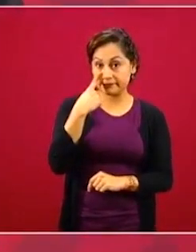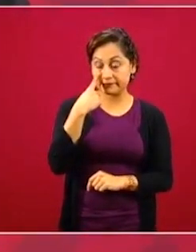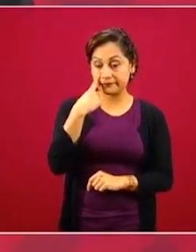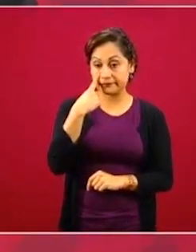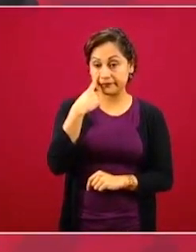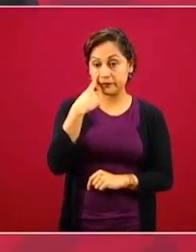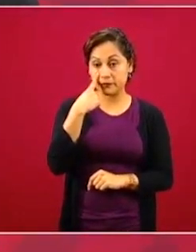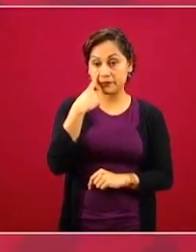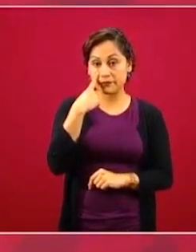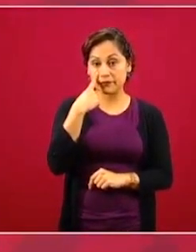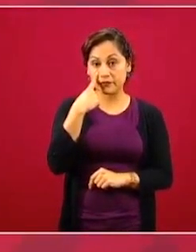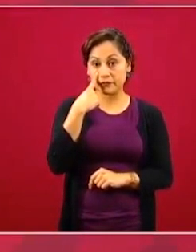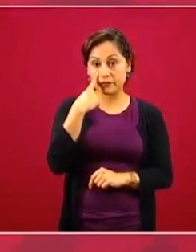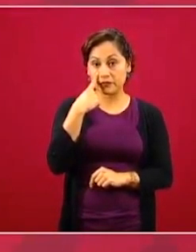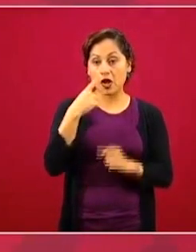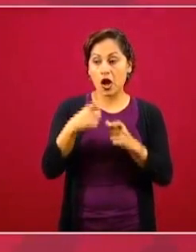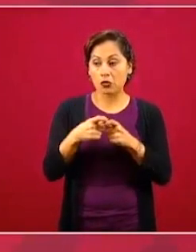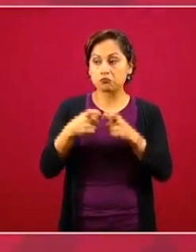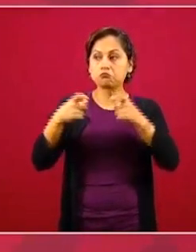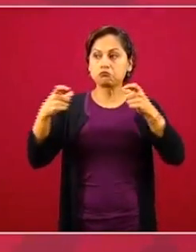menos desigualdad.